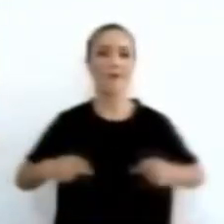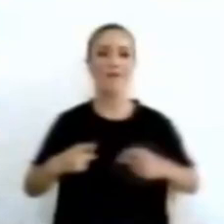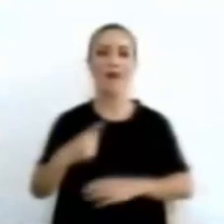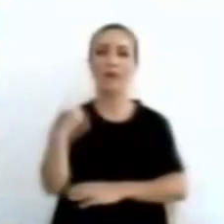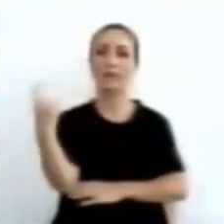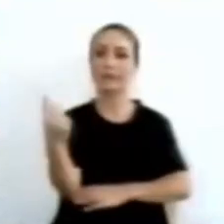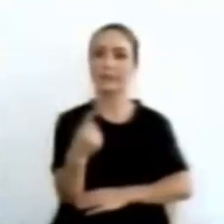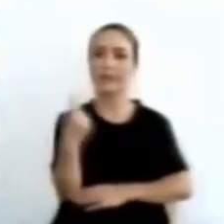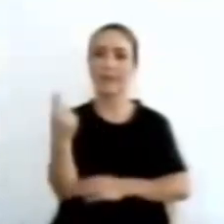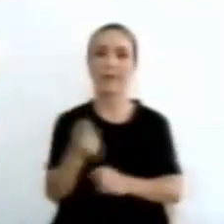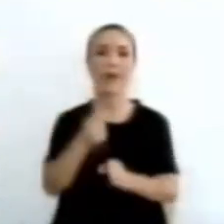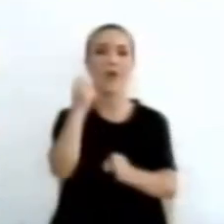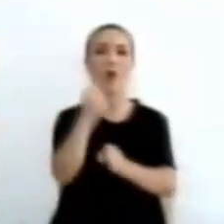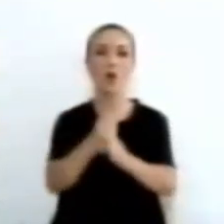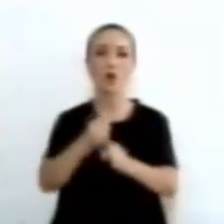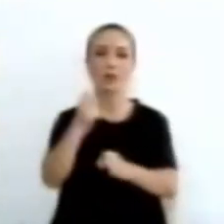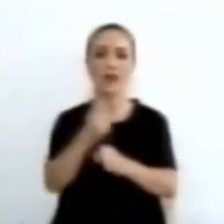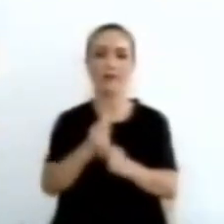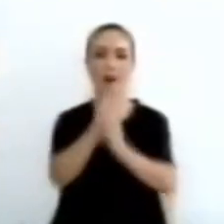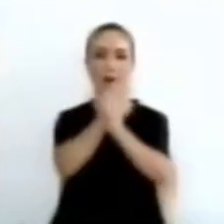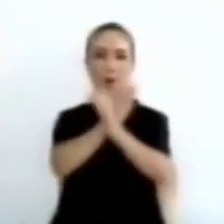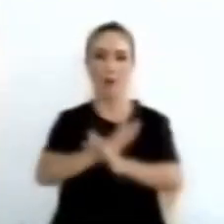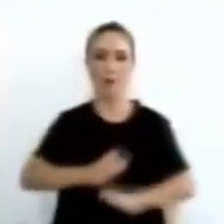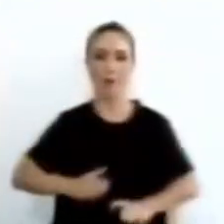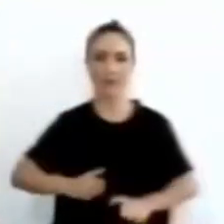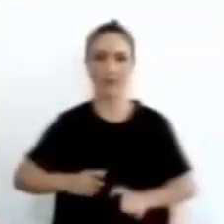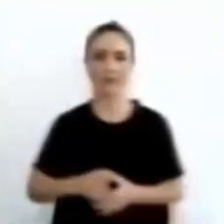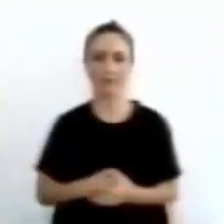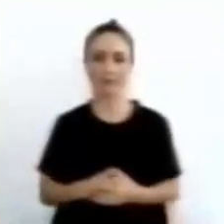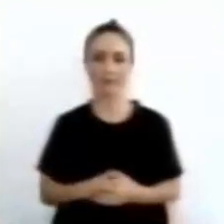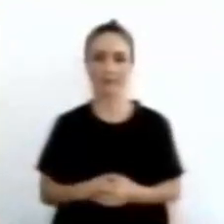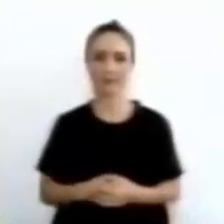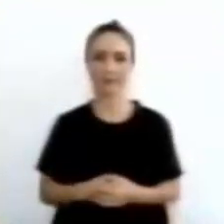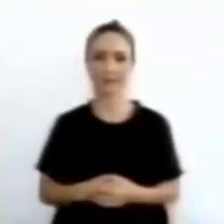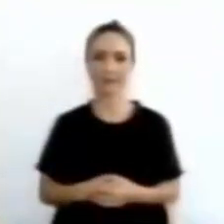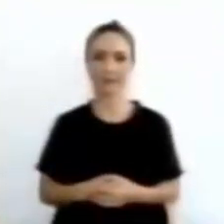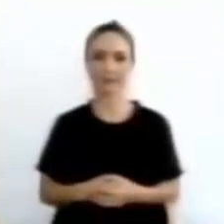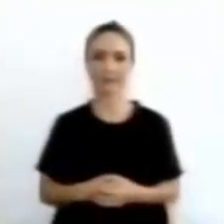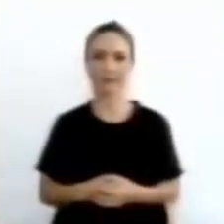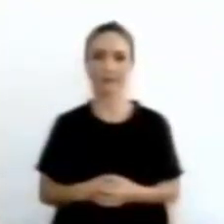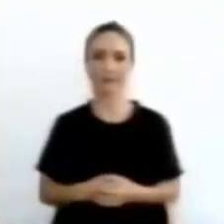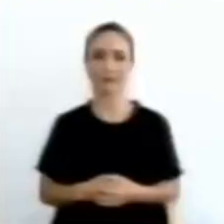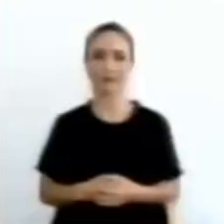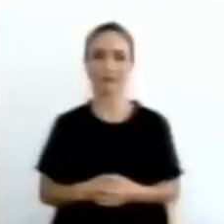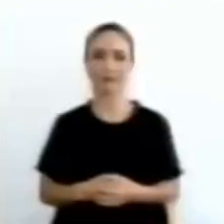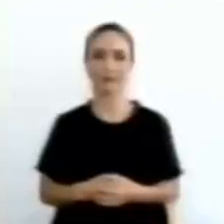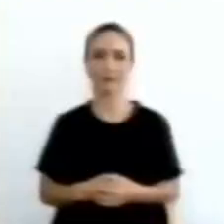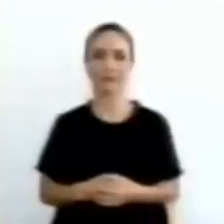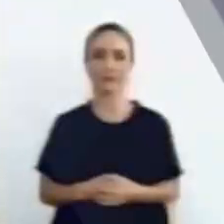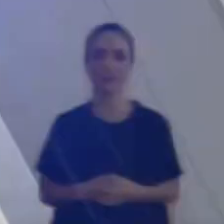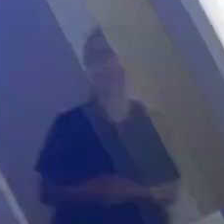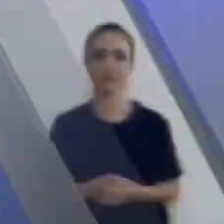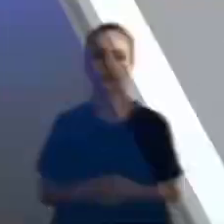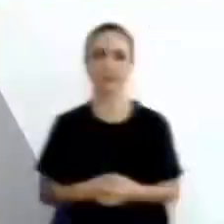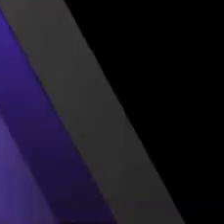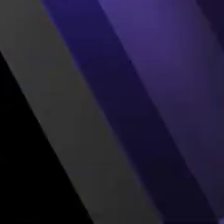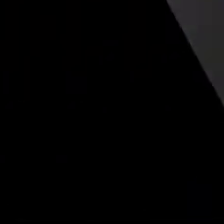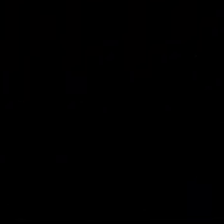388 años de la aparición de la Negrita de Los Ángeles, patrona de Costa Rica.